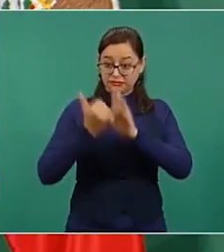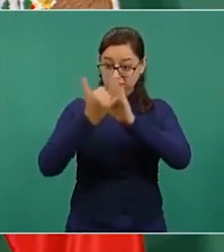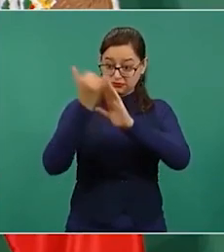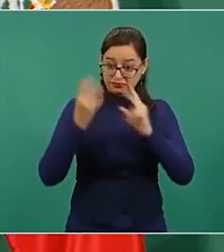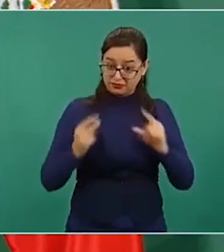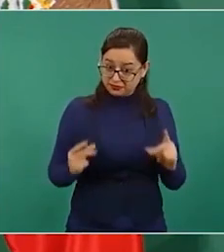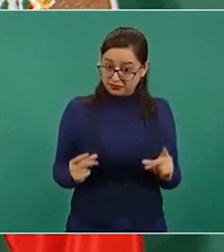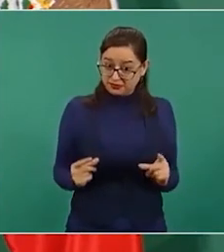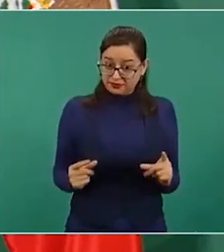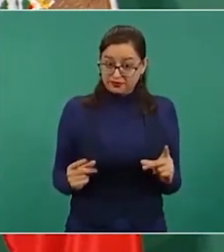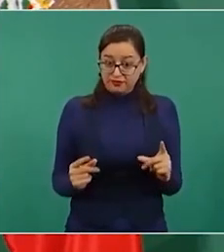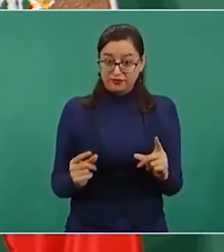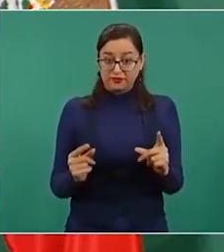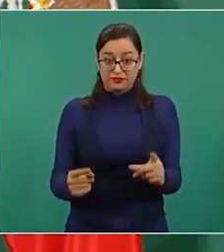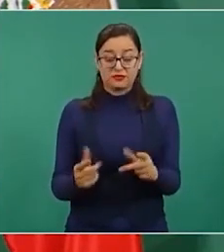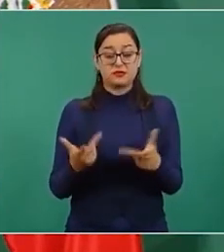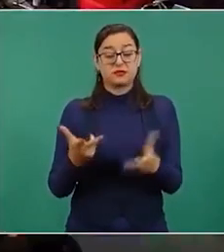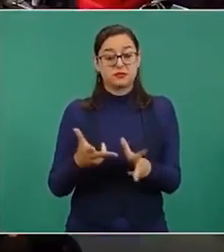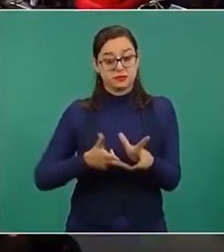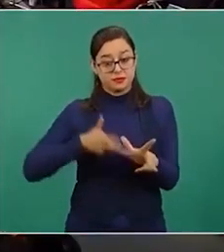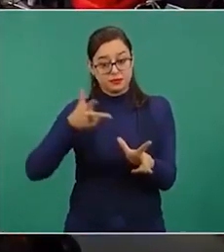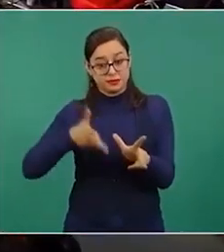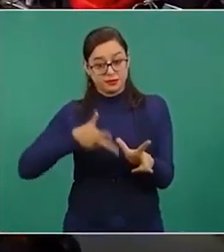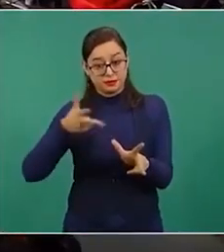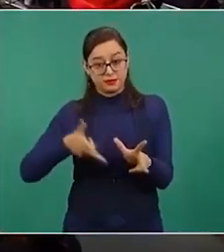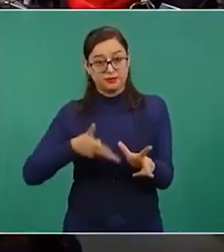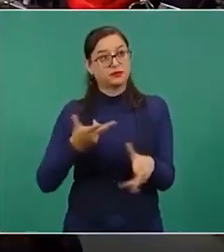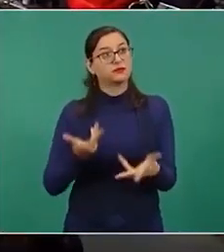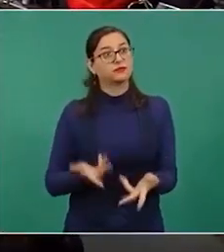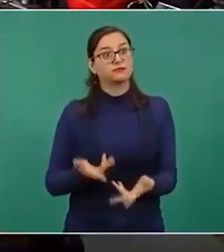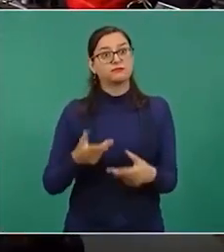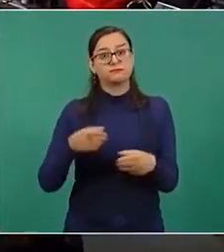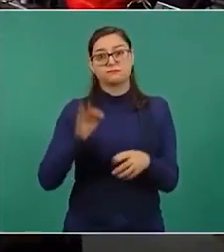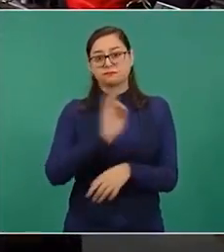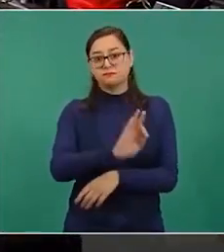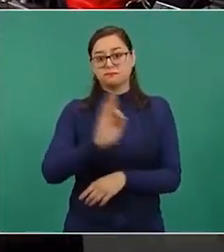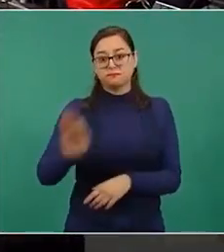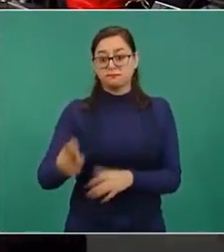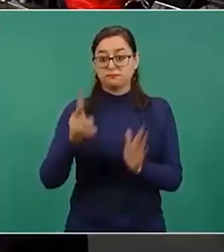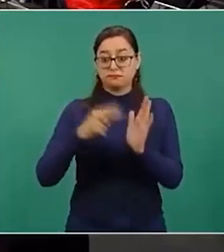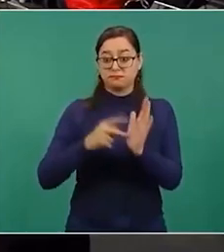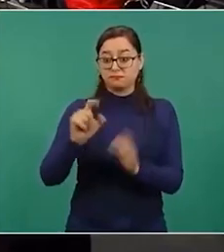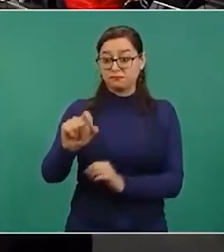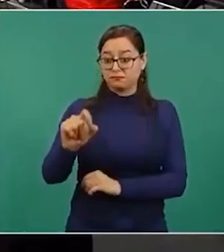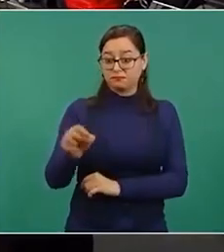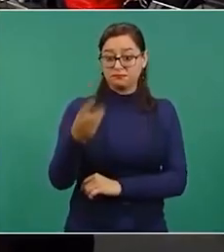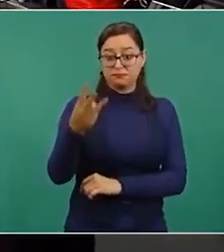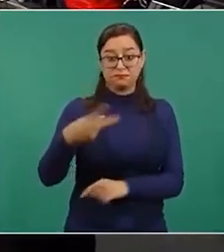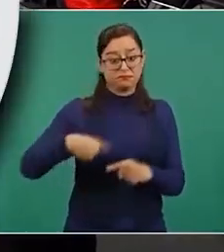con trenes para finales del 2023